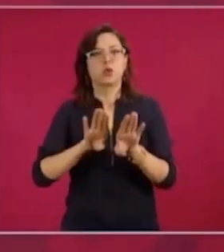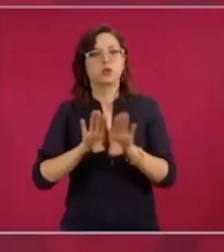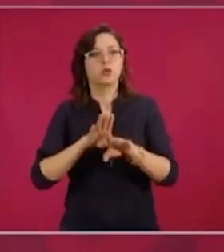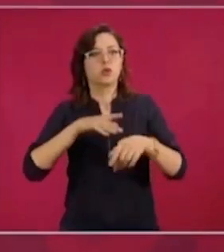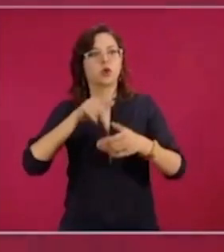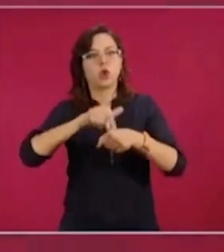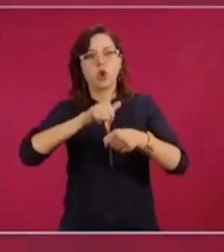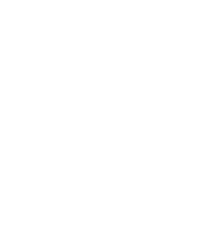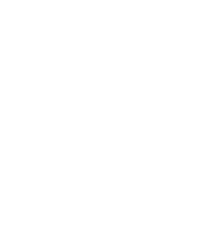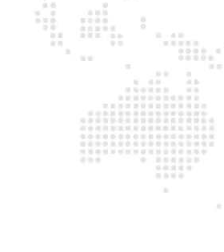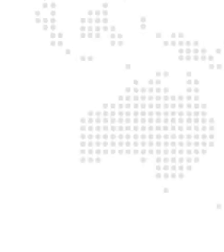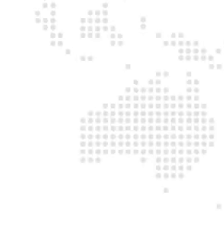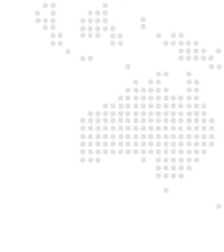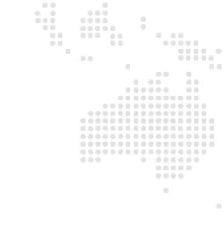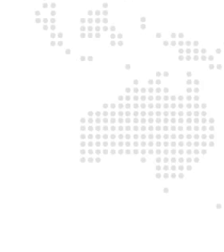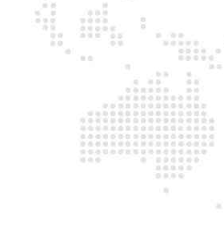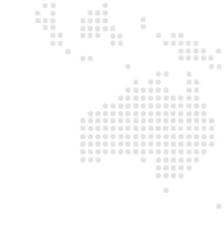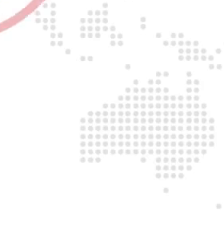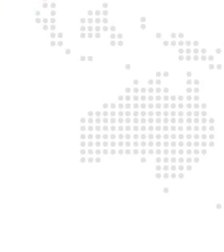puede ordenar.